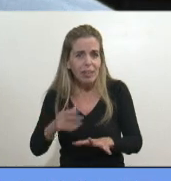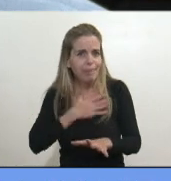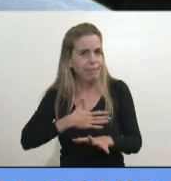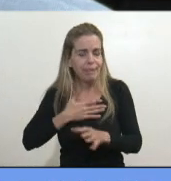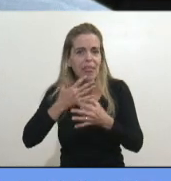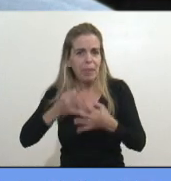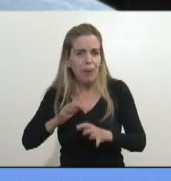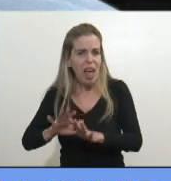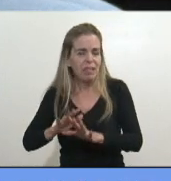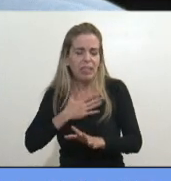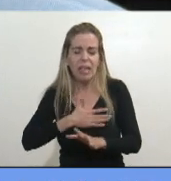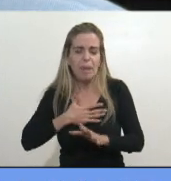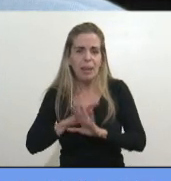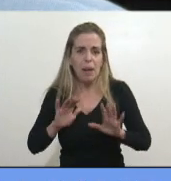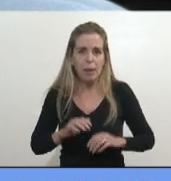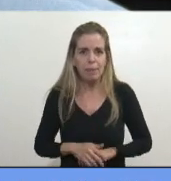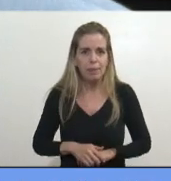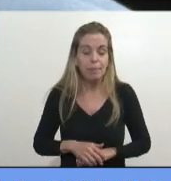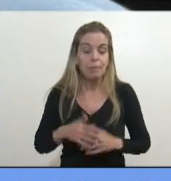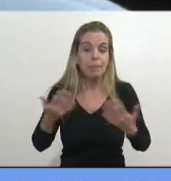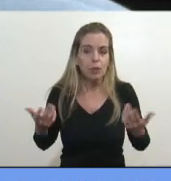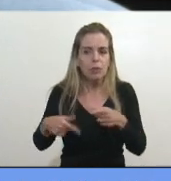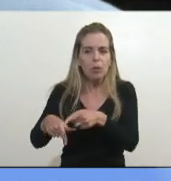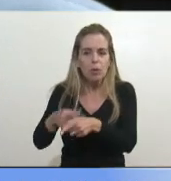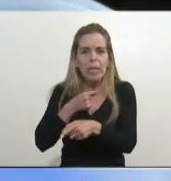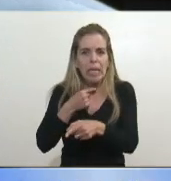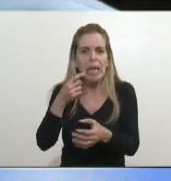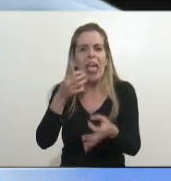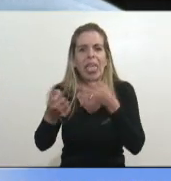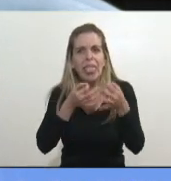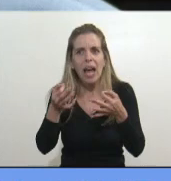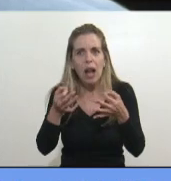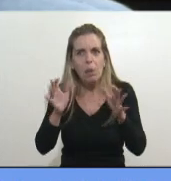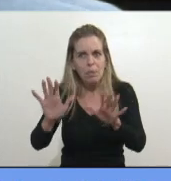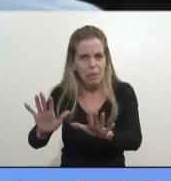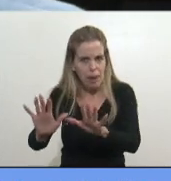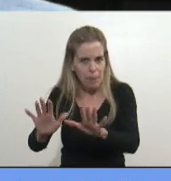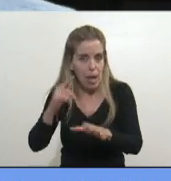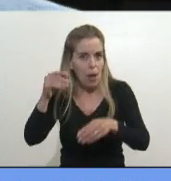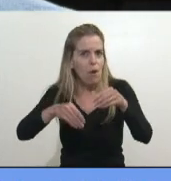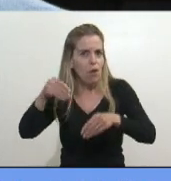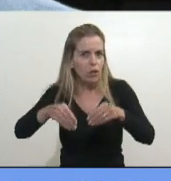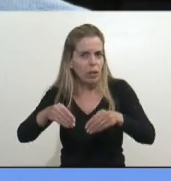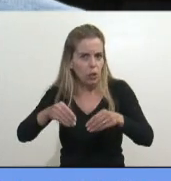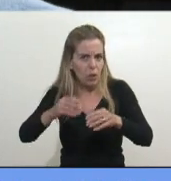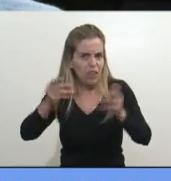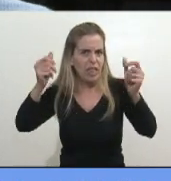lamentable realmente, entonces, lo que dicen, bueno, vamos a hacer un diálogo, pero, esperá que pasen las elecciones, y que la hay una, porque ahora,